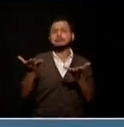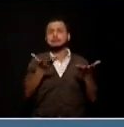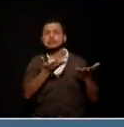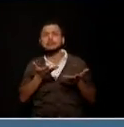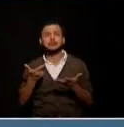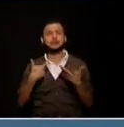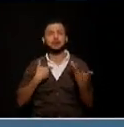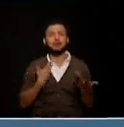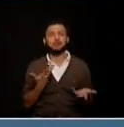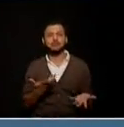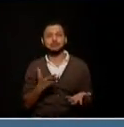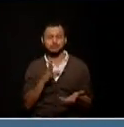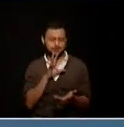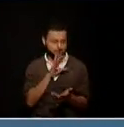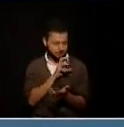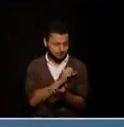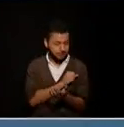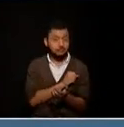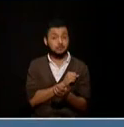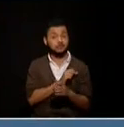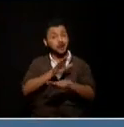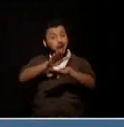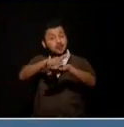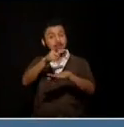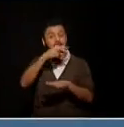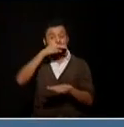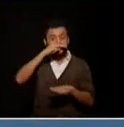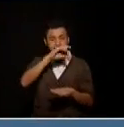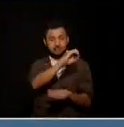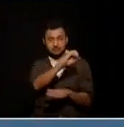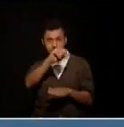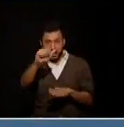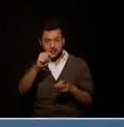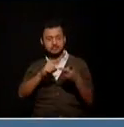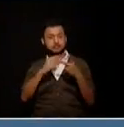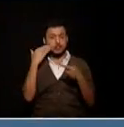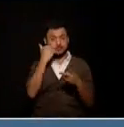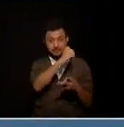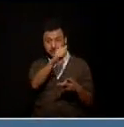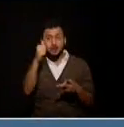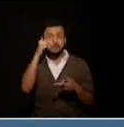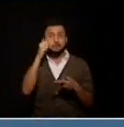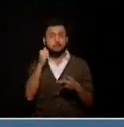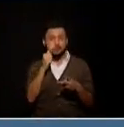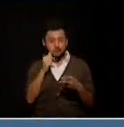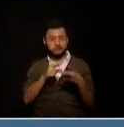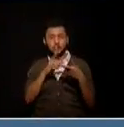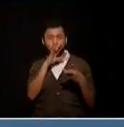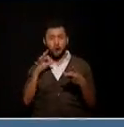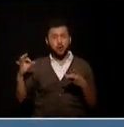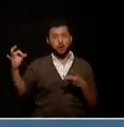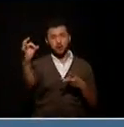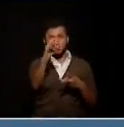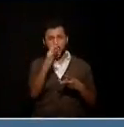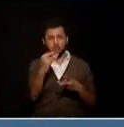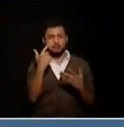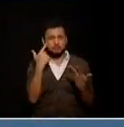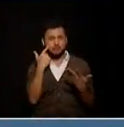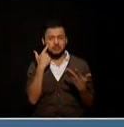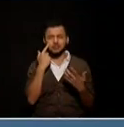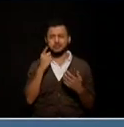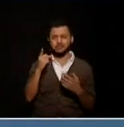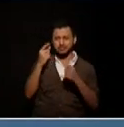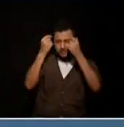latentes que los niños las mujeres en embarazo los hombres hay no se cree en el estado porque